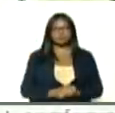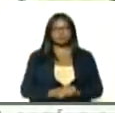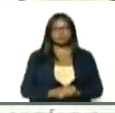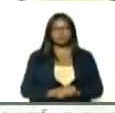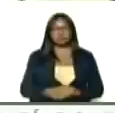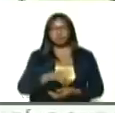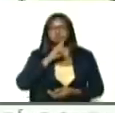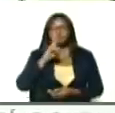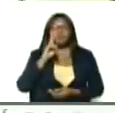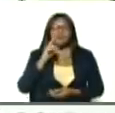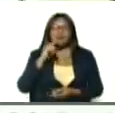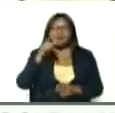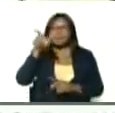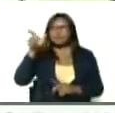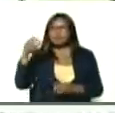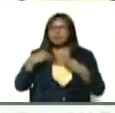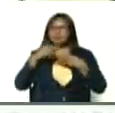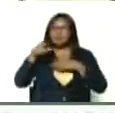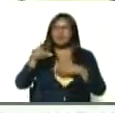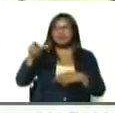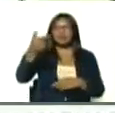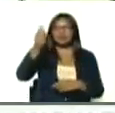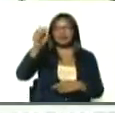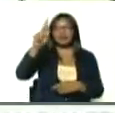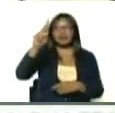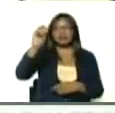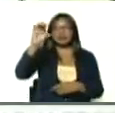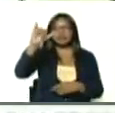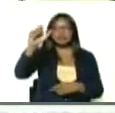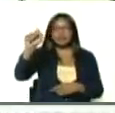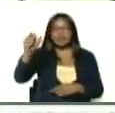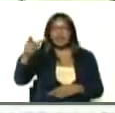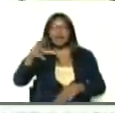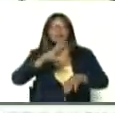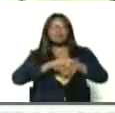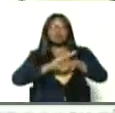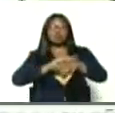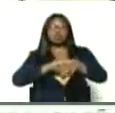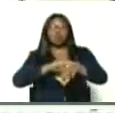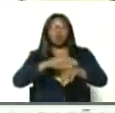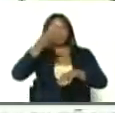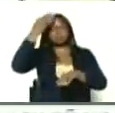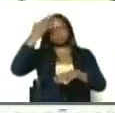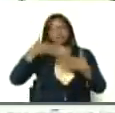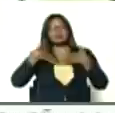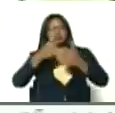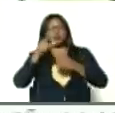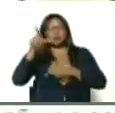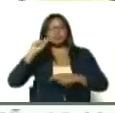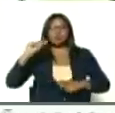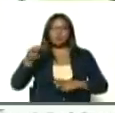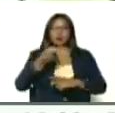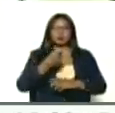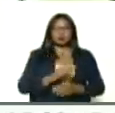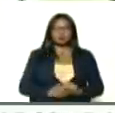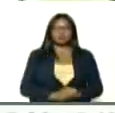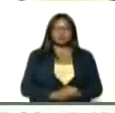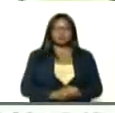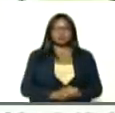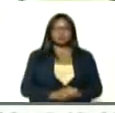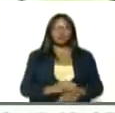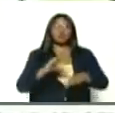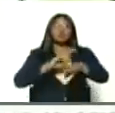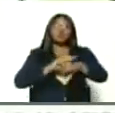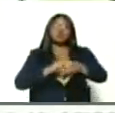Y las grasitanas, allá está la doctora Reina Rondón, autoridad única de salud, del Huarico, está el